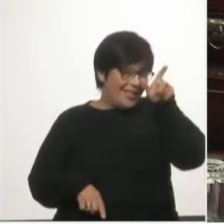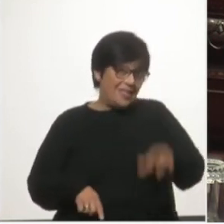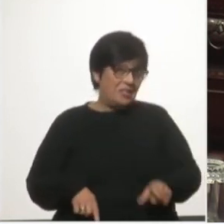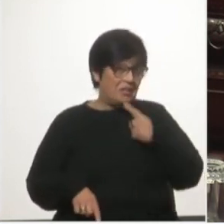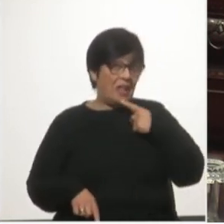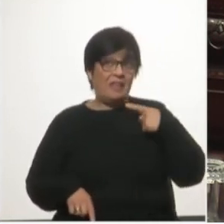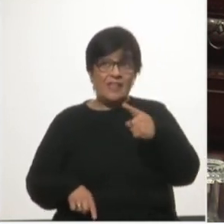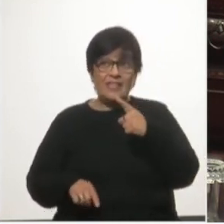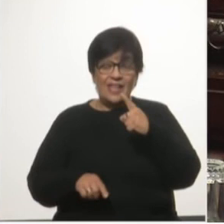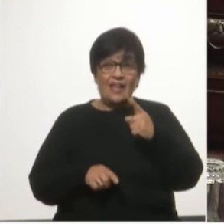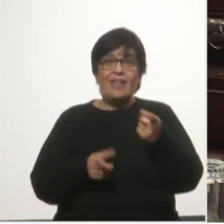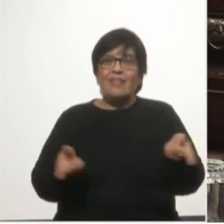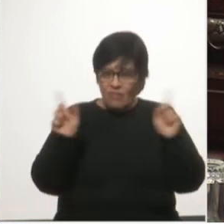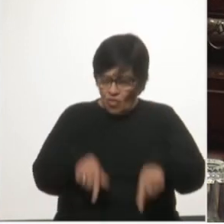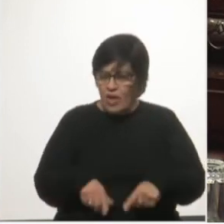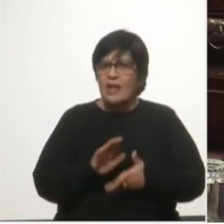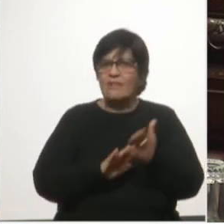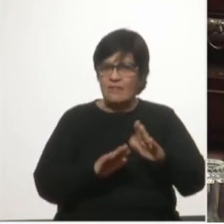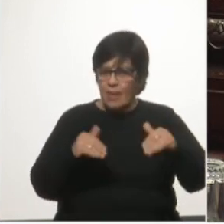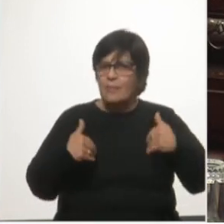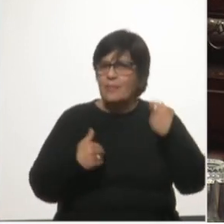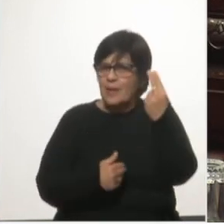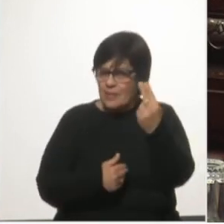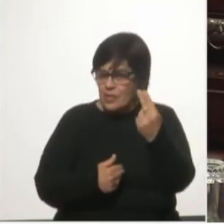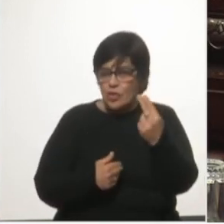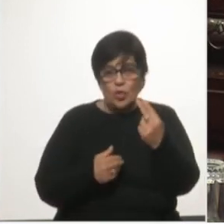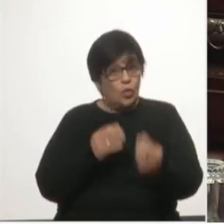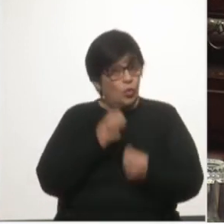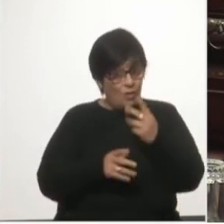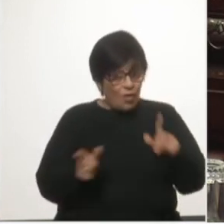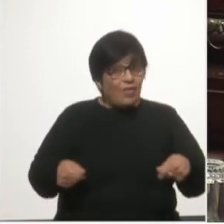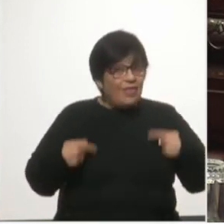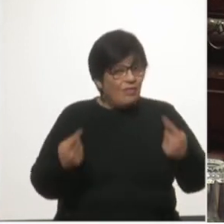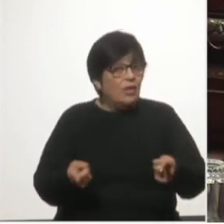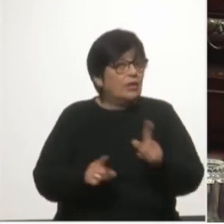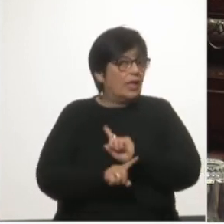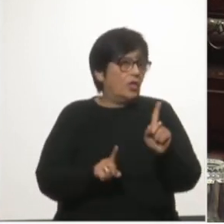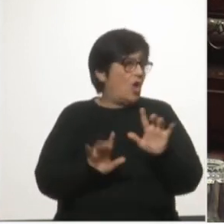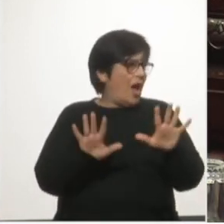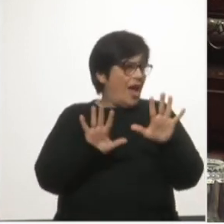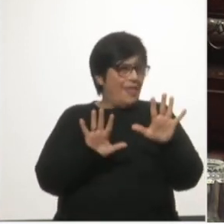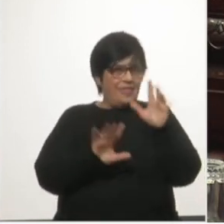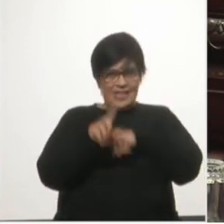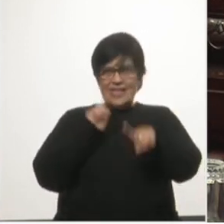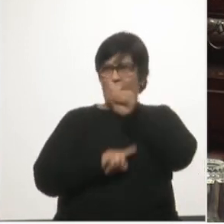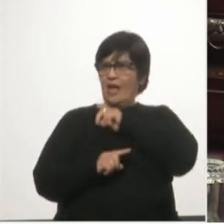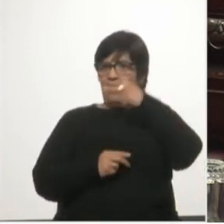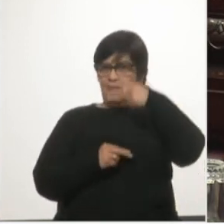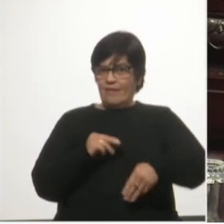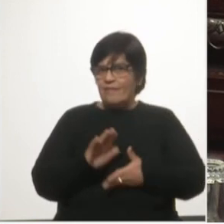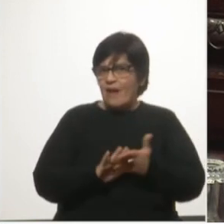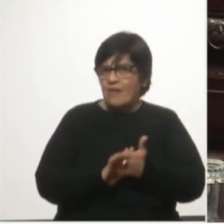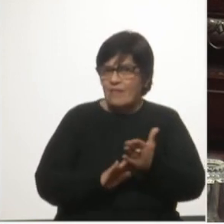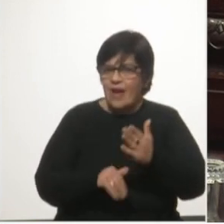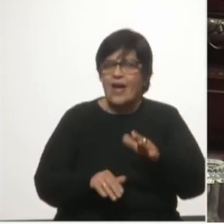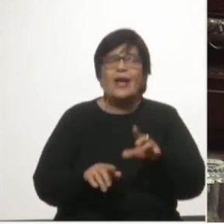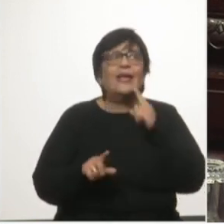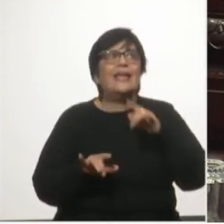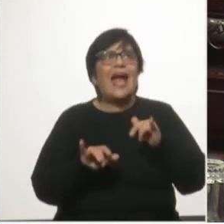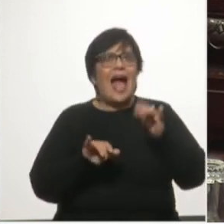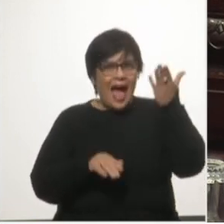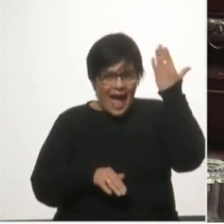renovación de la concesión en realidad no es renovación 10 años antes del vencimiento y cuando había